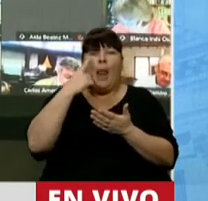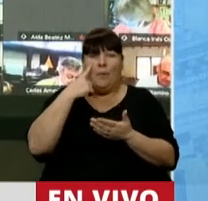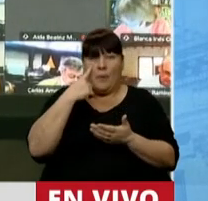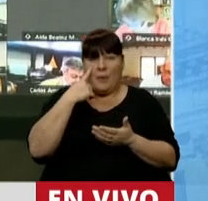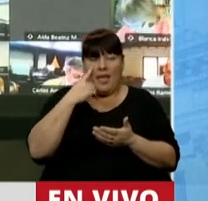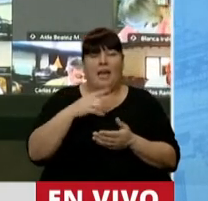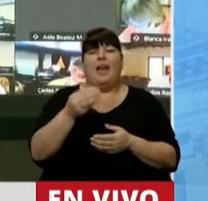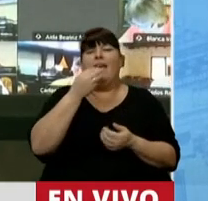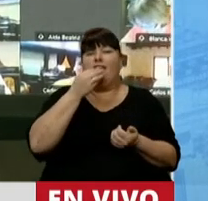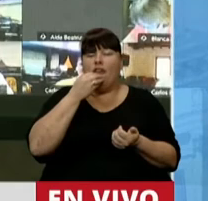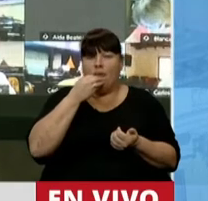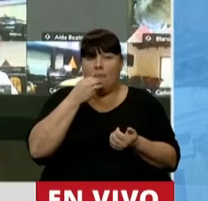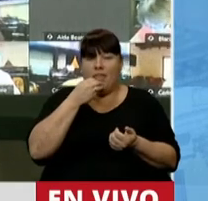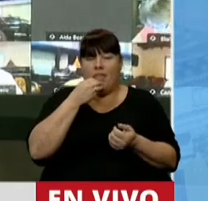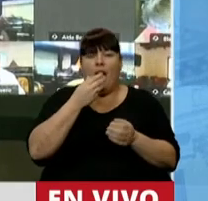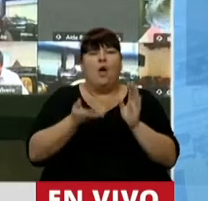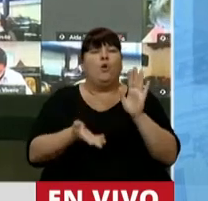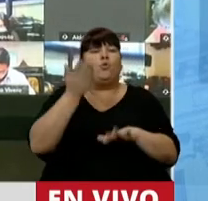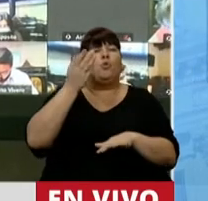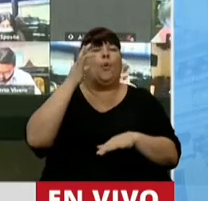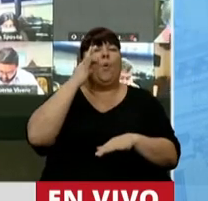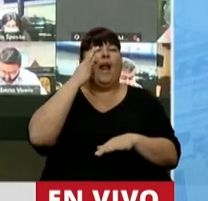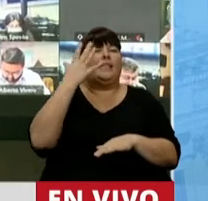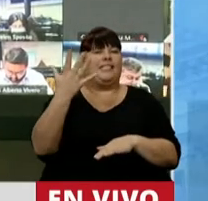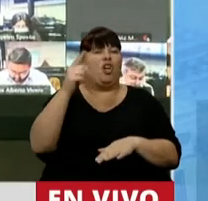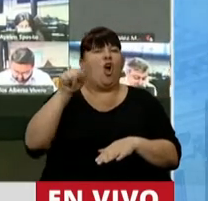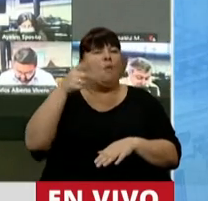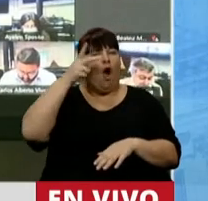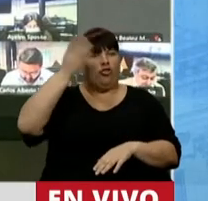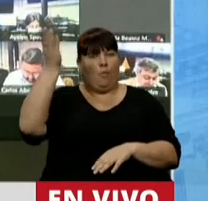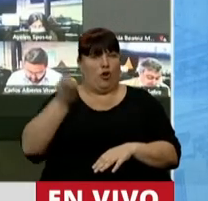alimentaria se incrementó en un 45,8%.